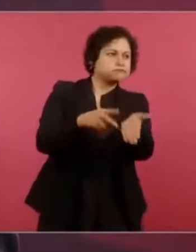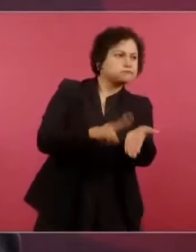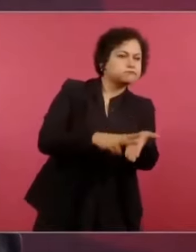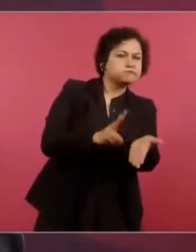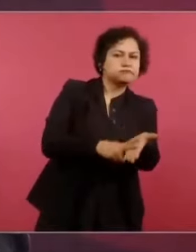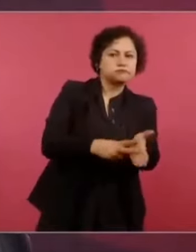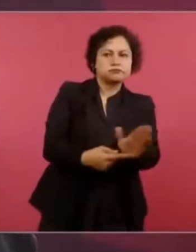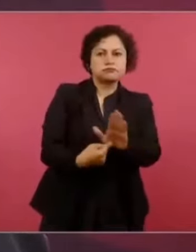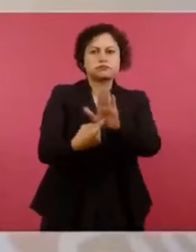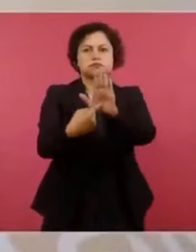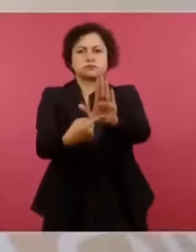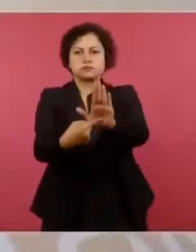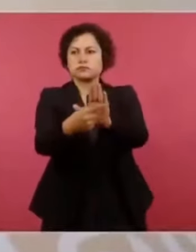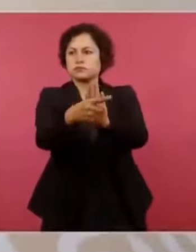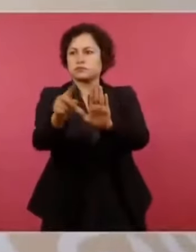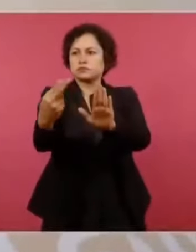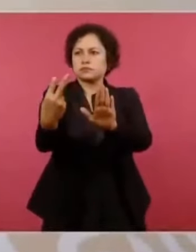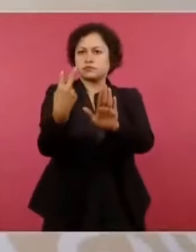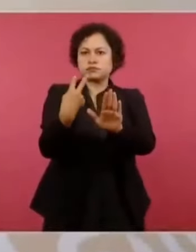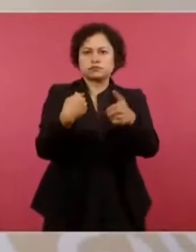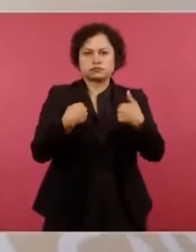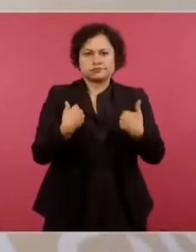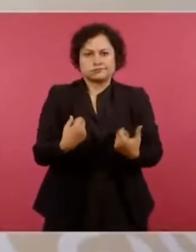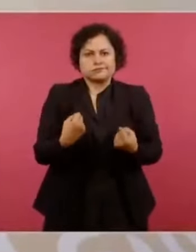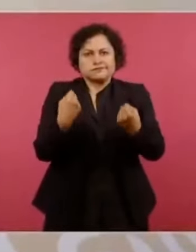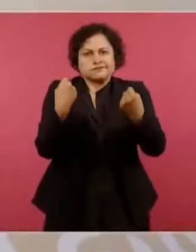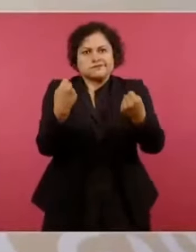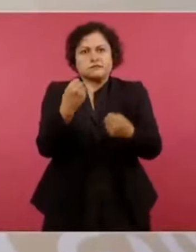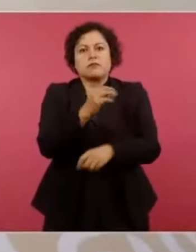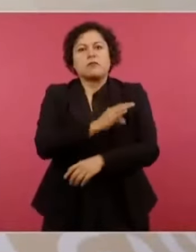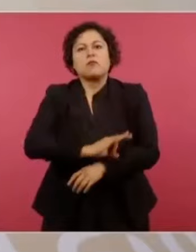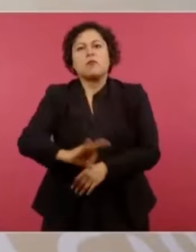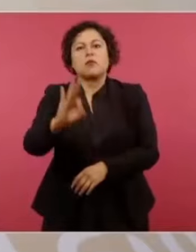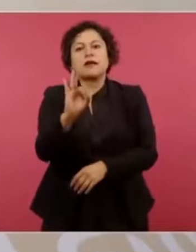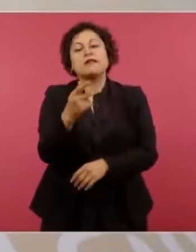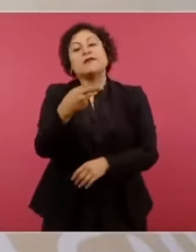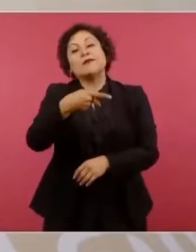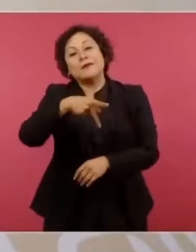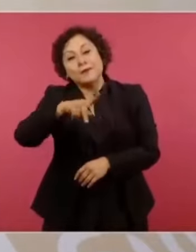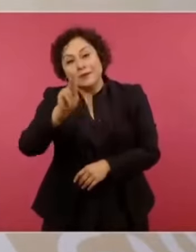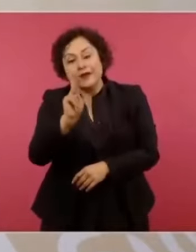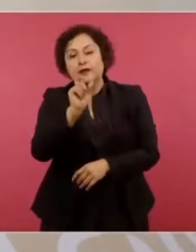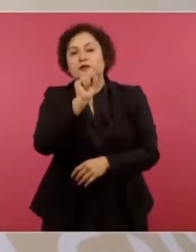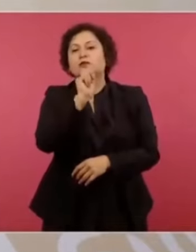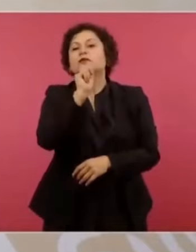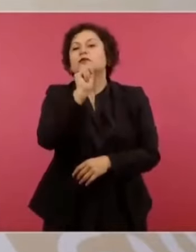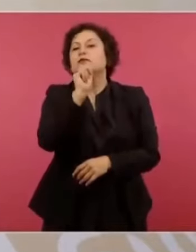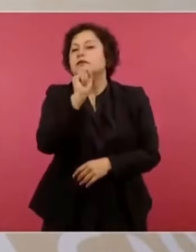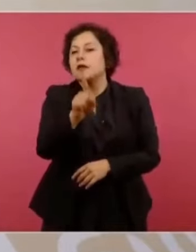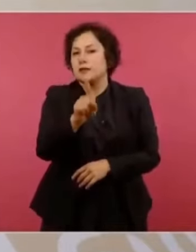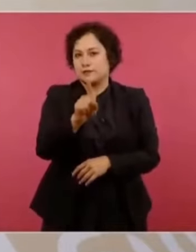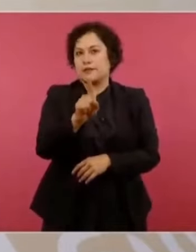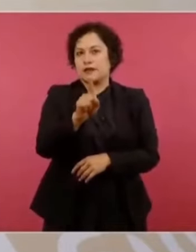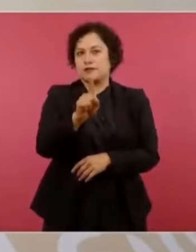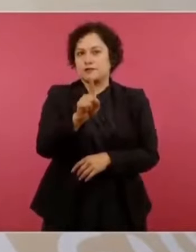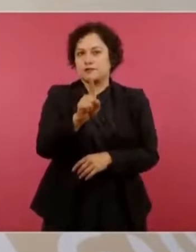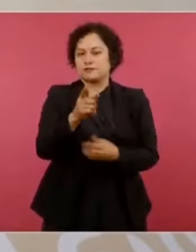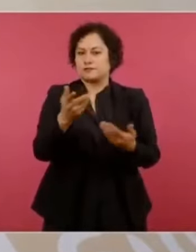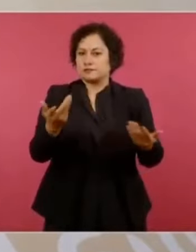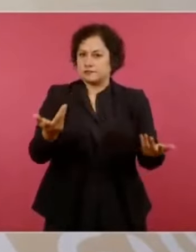Pero no sólo eso, imagínense cuánto se ahorra.